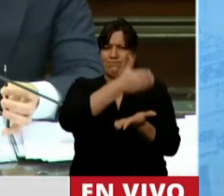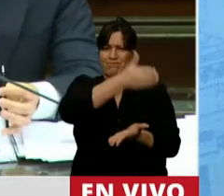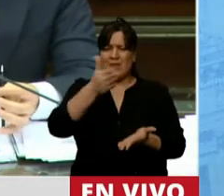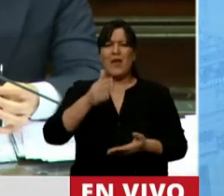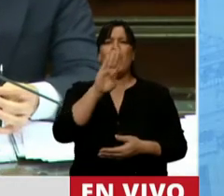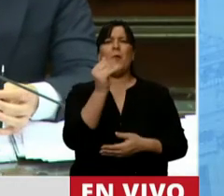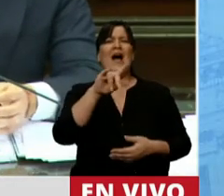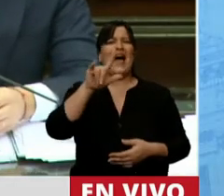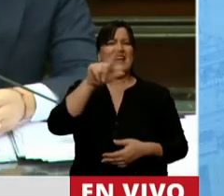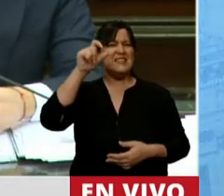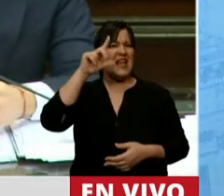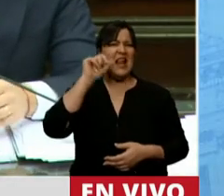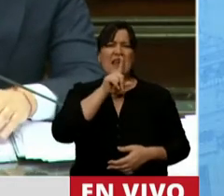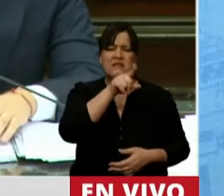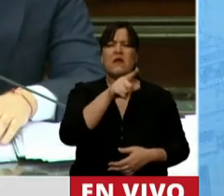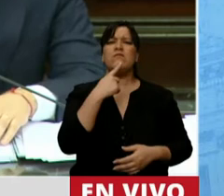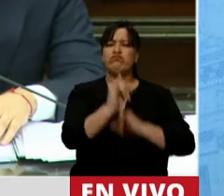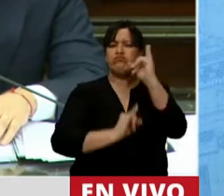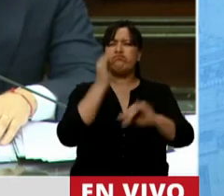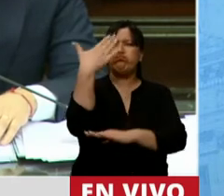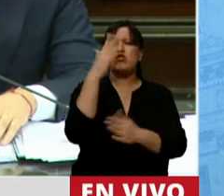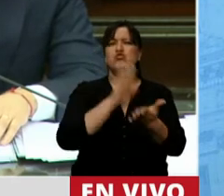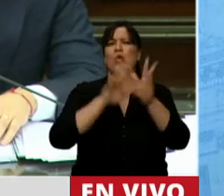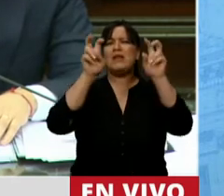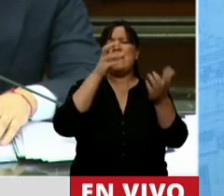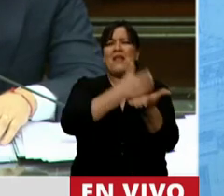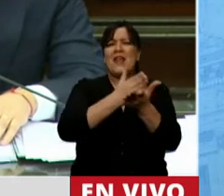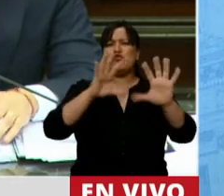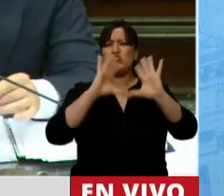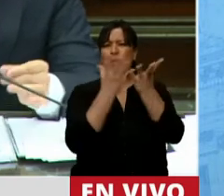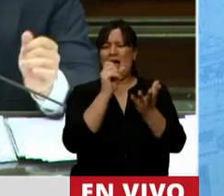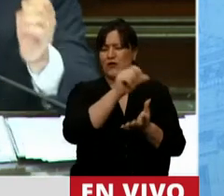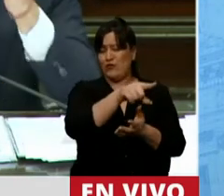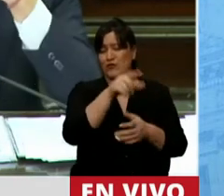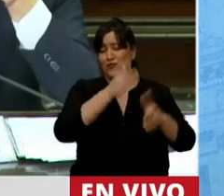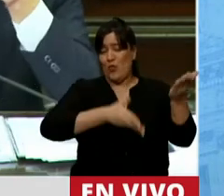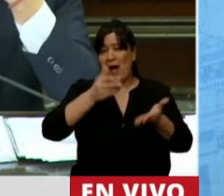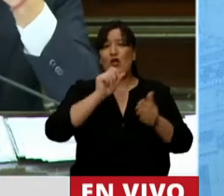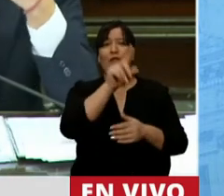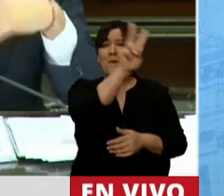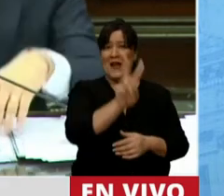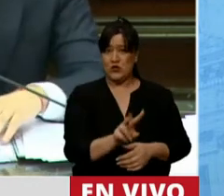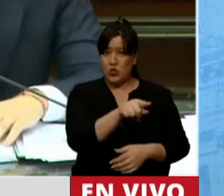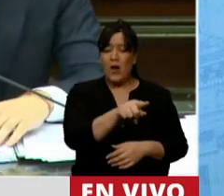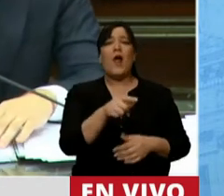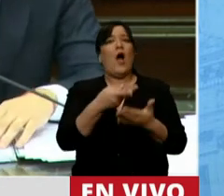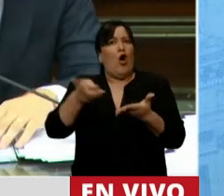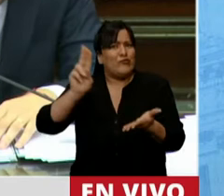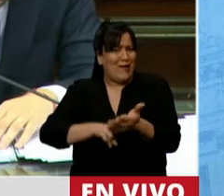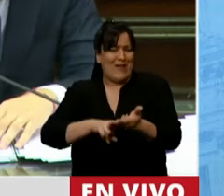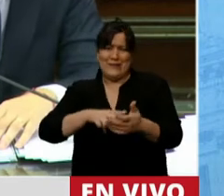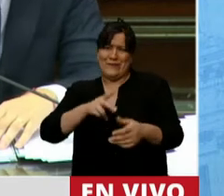presentó un nuevo informe sobre la situación de los derechos humanos en Venezuela, del cual se vuelve a desprender la sistemática